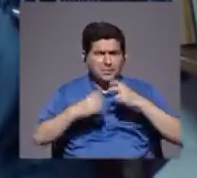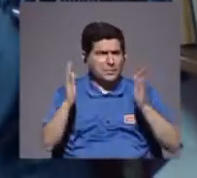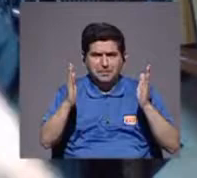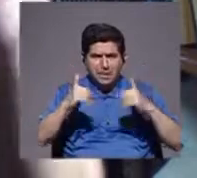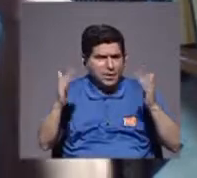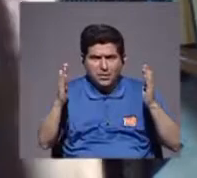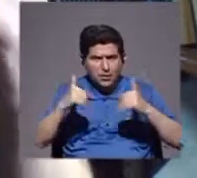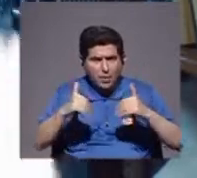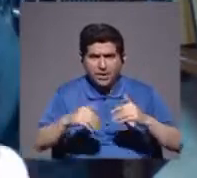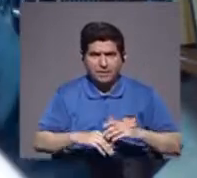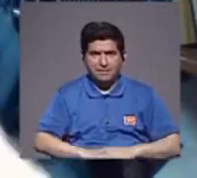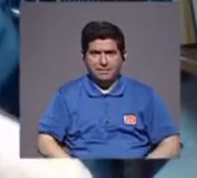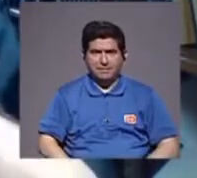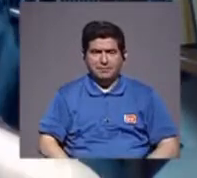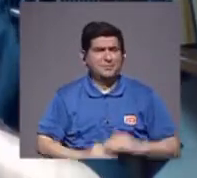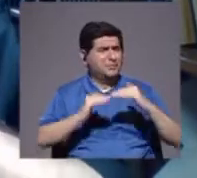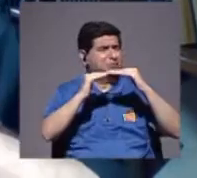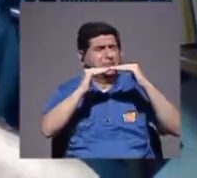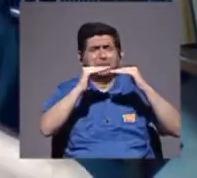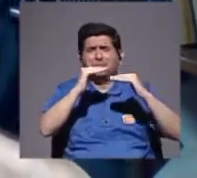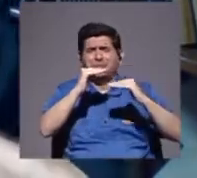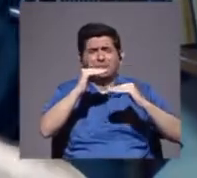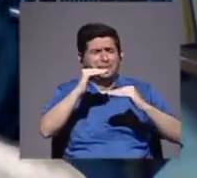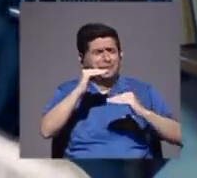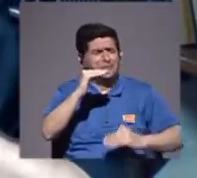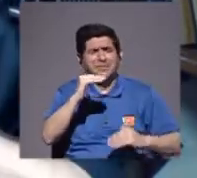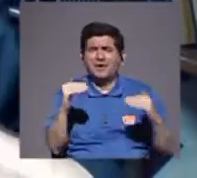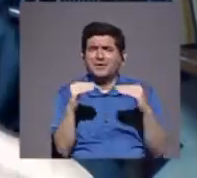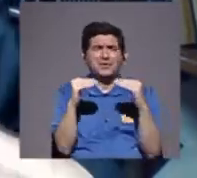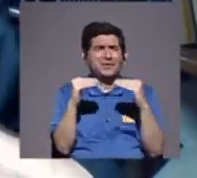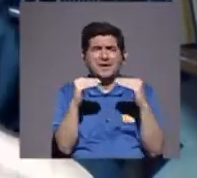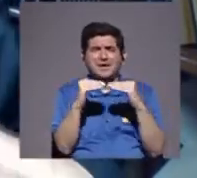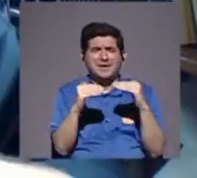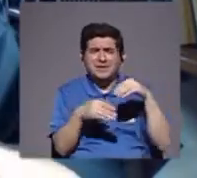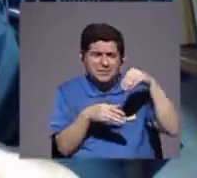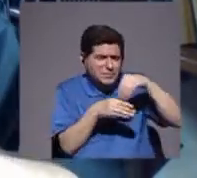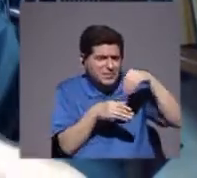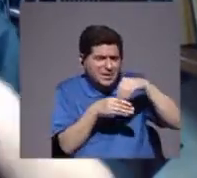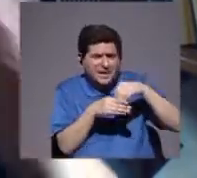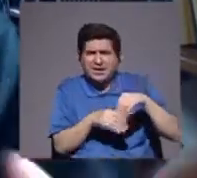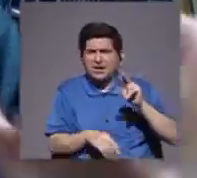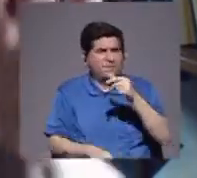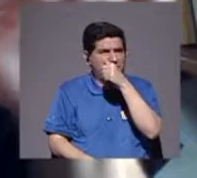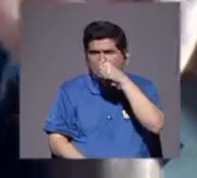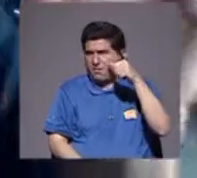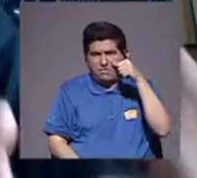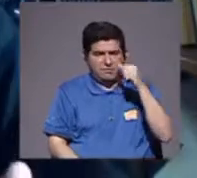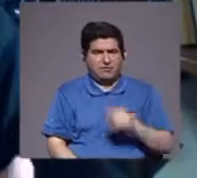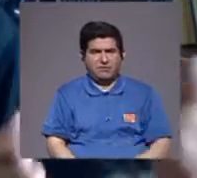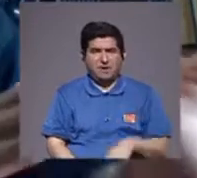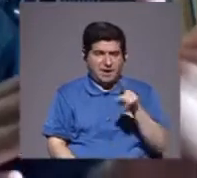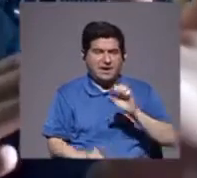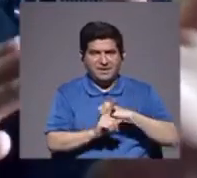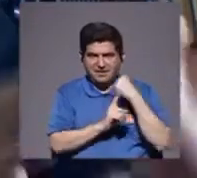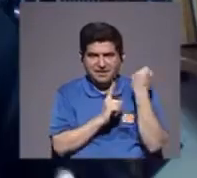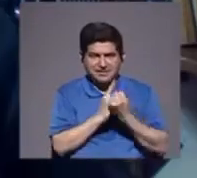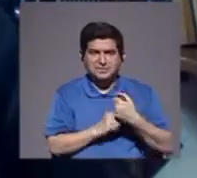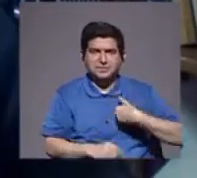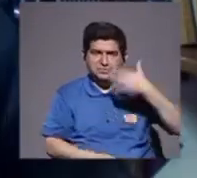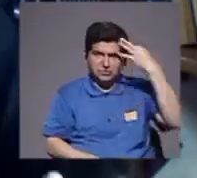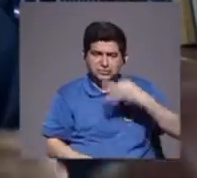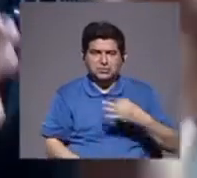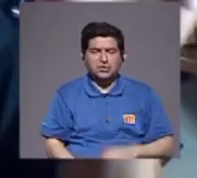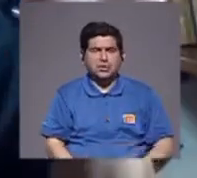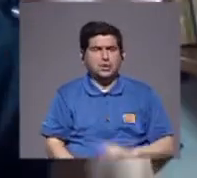es decir, de tipo, porque es muy bajo, muy, muy bajo el nivel, que puede, no se convierte en droga, ahí estamos con un factor, que me parece, que